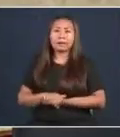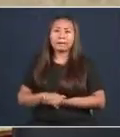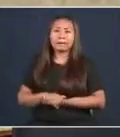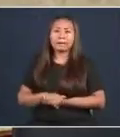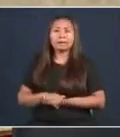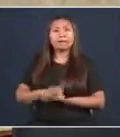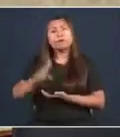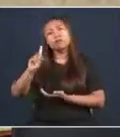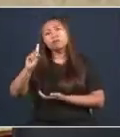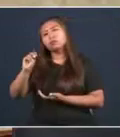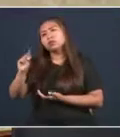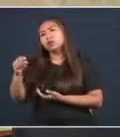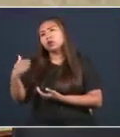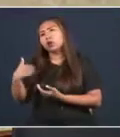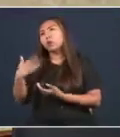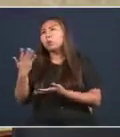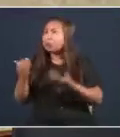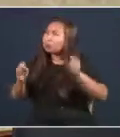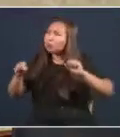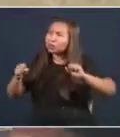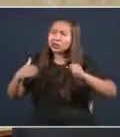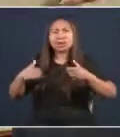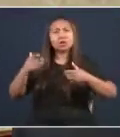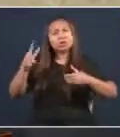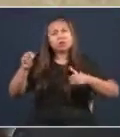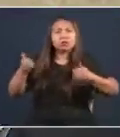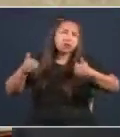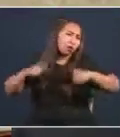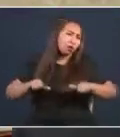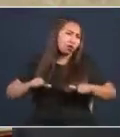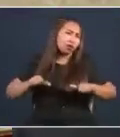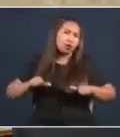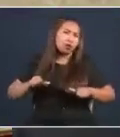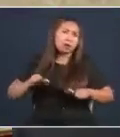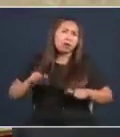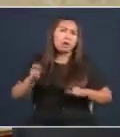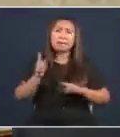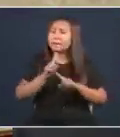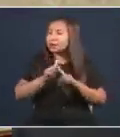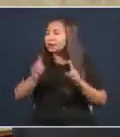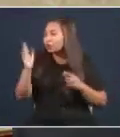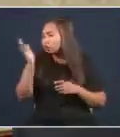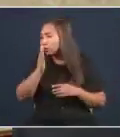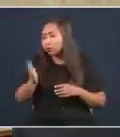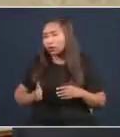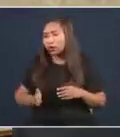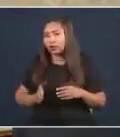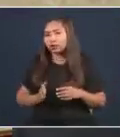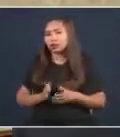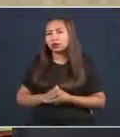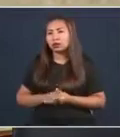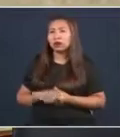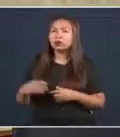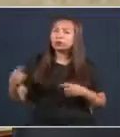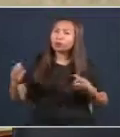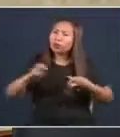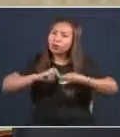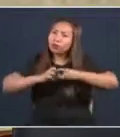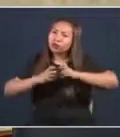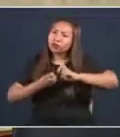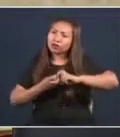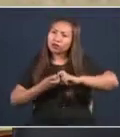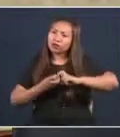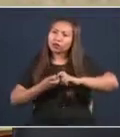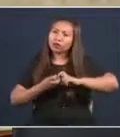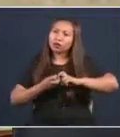Puede ser que no estemos de acuerdo. Pero no hemos tenido nunca ningún problema. El único problema que tenemos